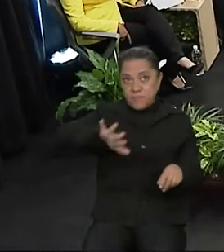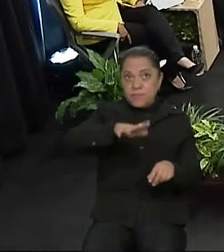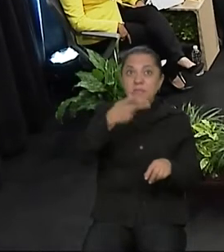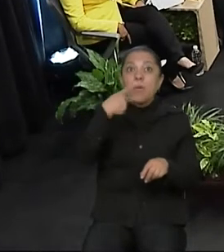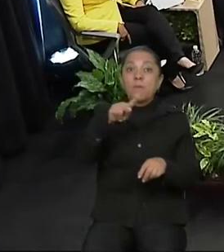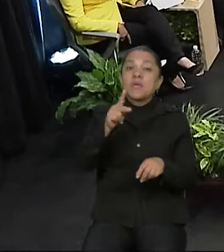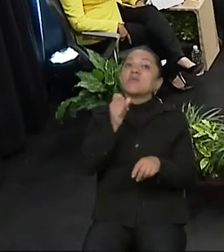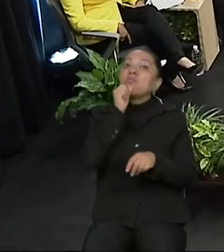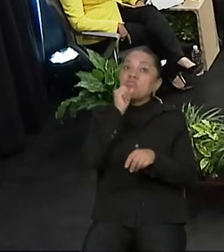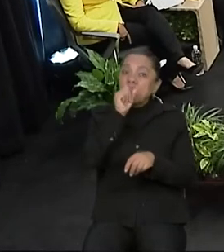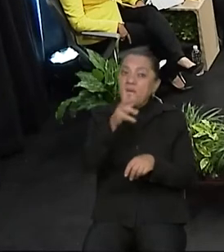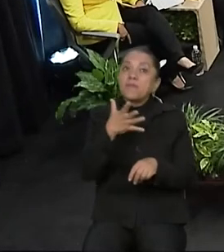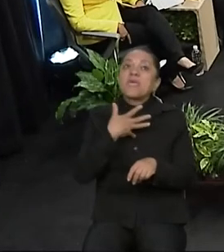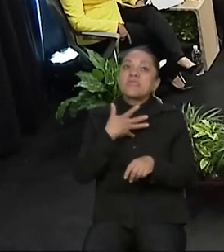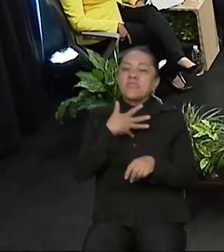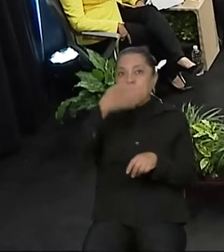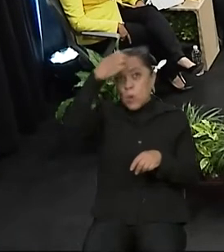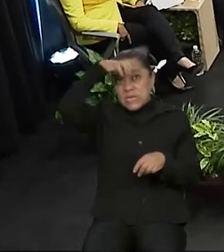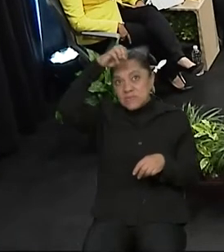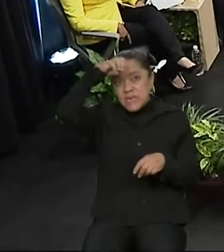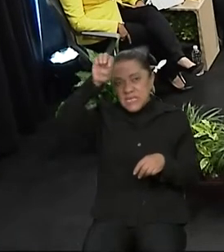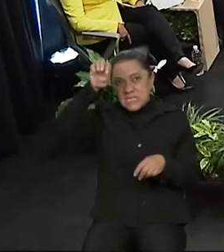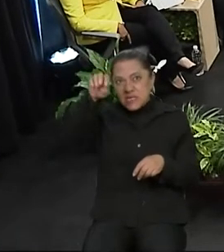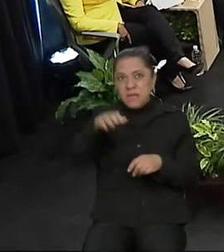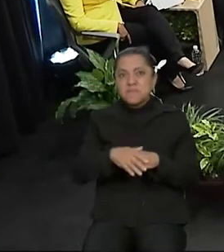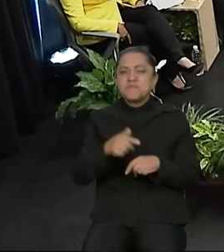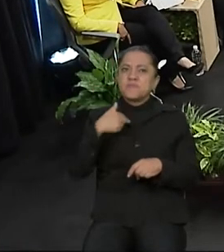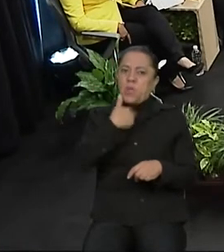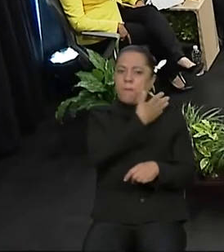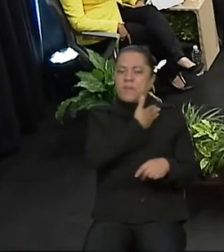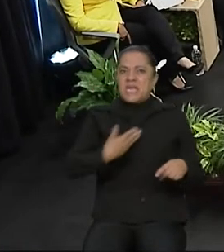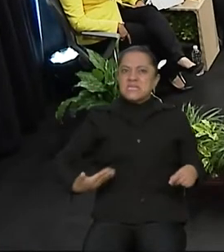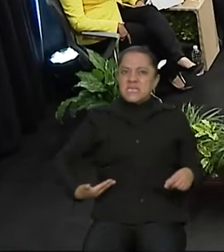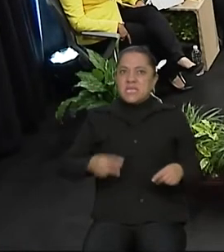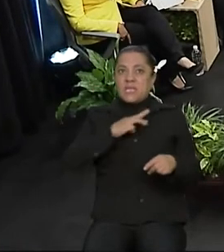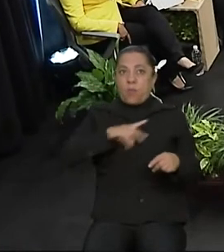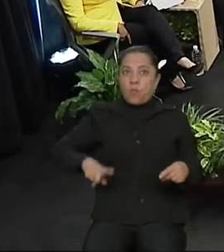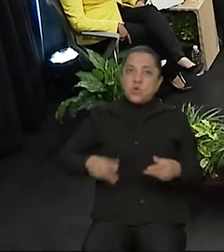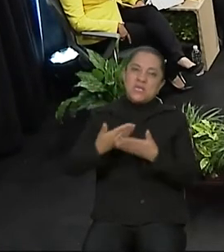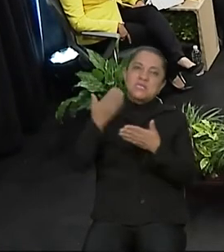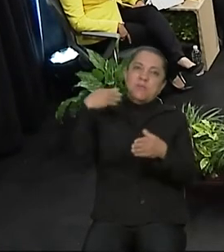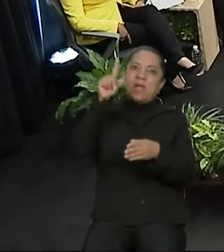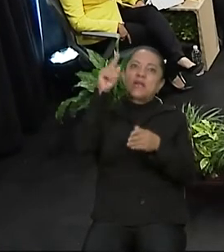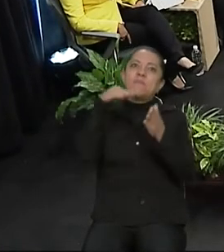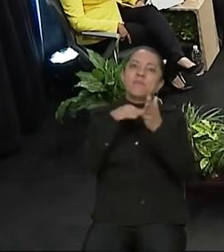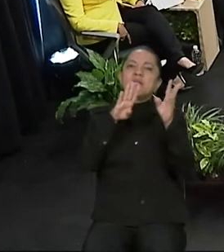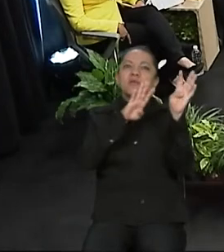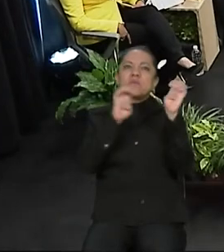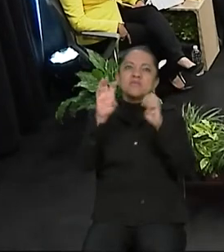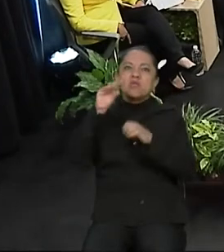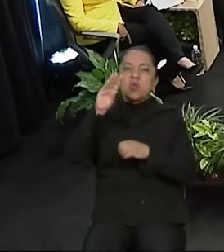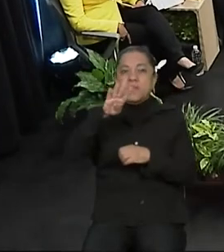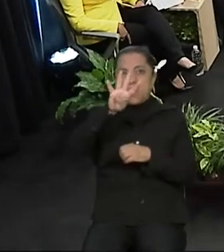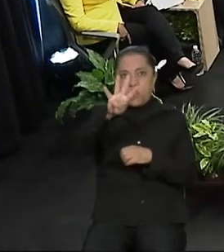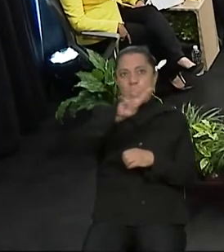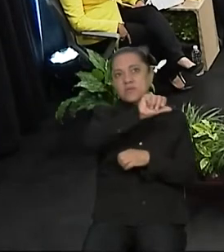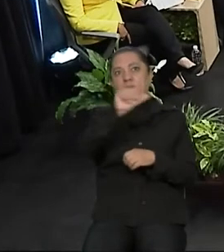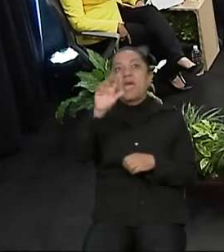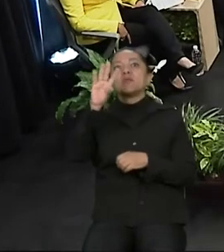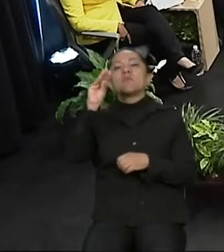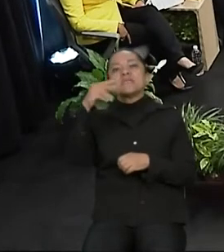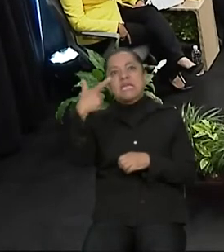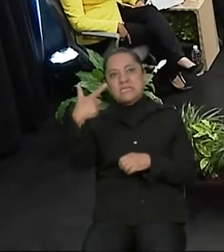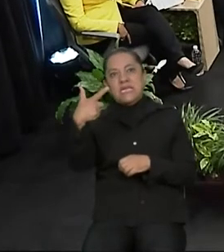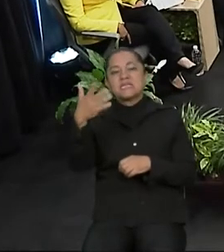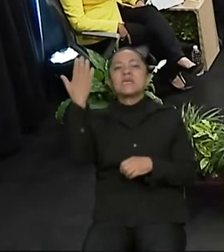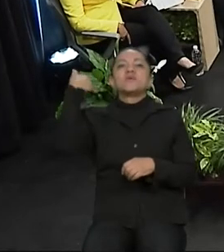tengo experiencia. Fui presidenta municipal en el año de 1994-1997, fui diputada local en el